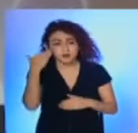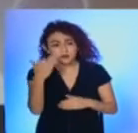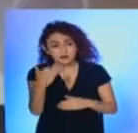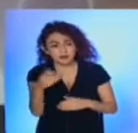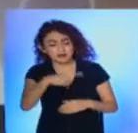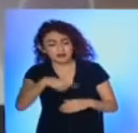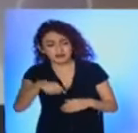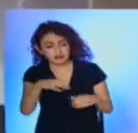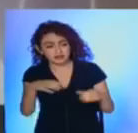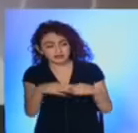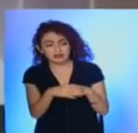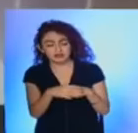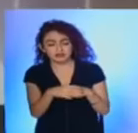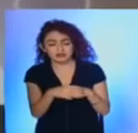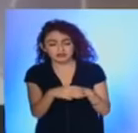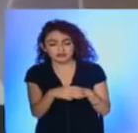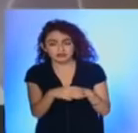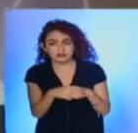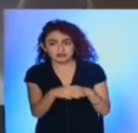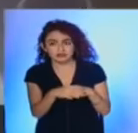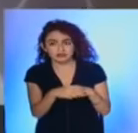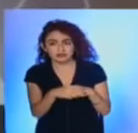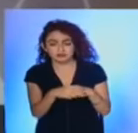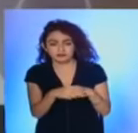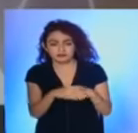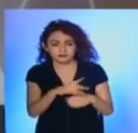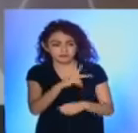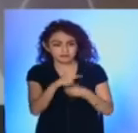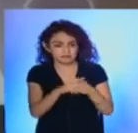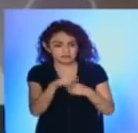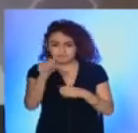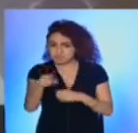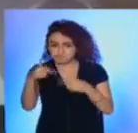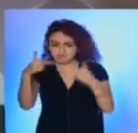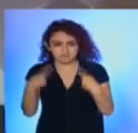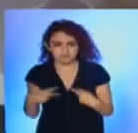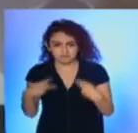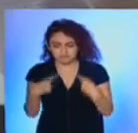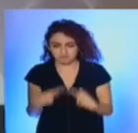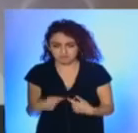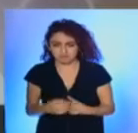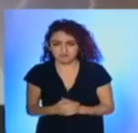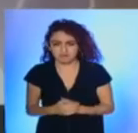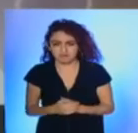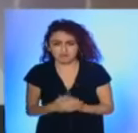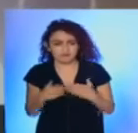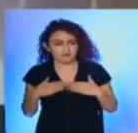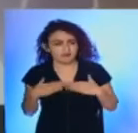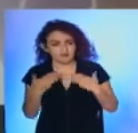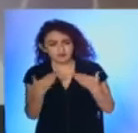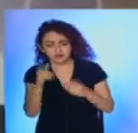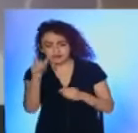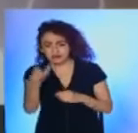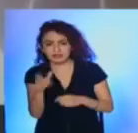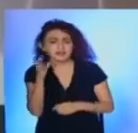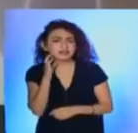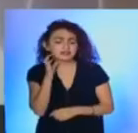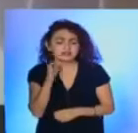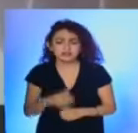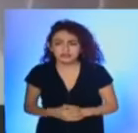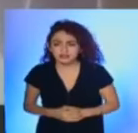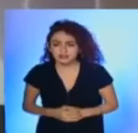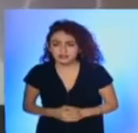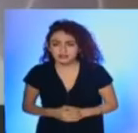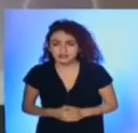el estado de la familia de las personas que confiaron en aquellos que